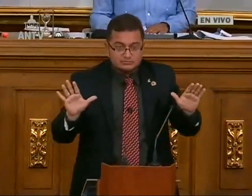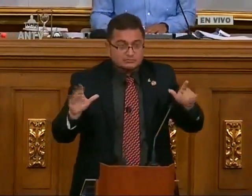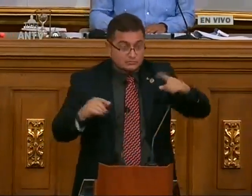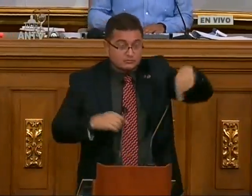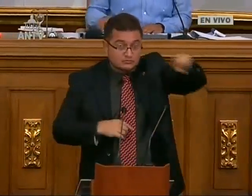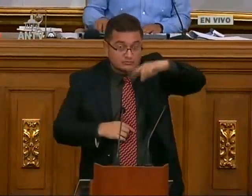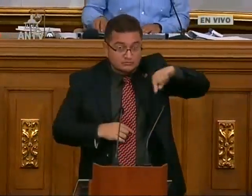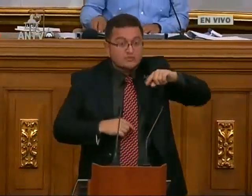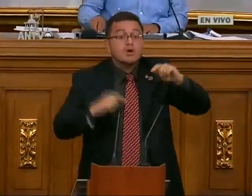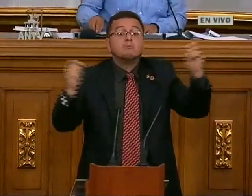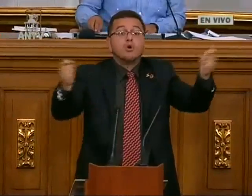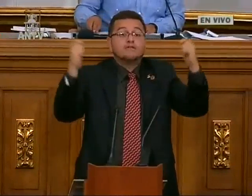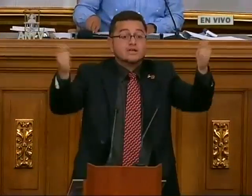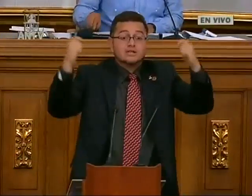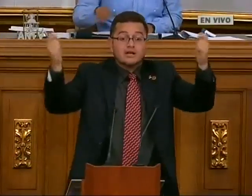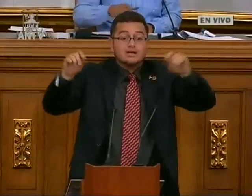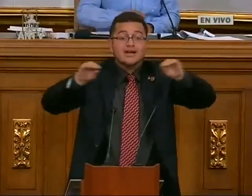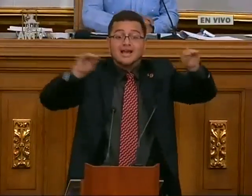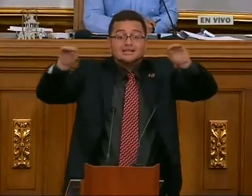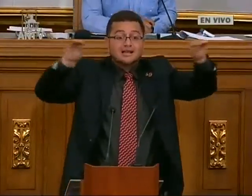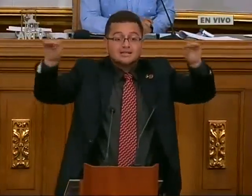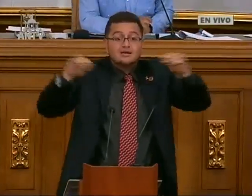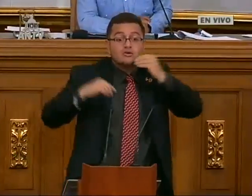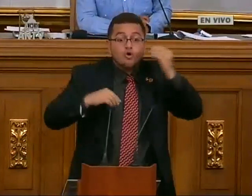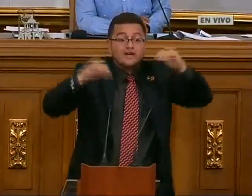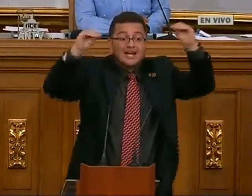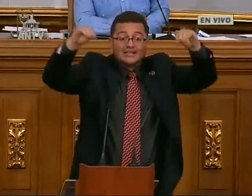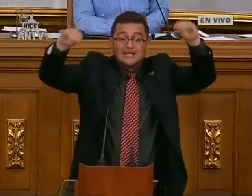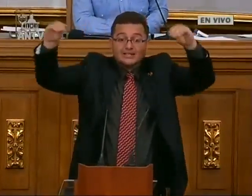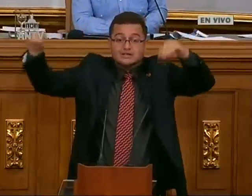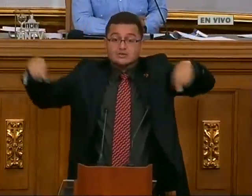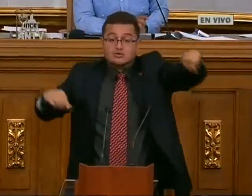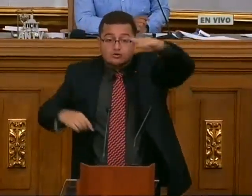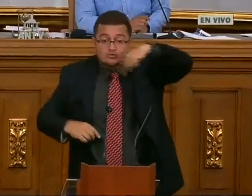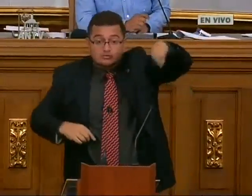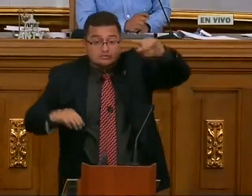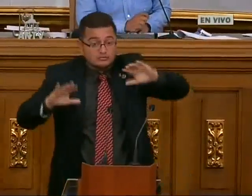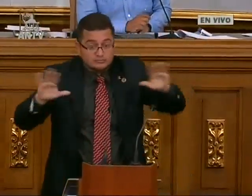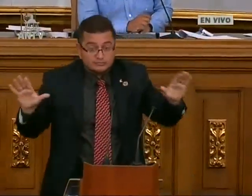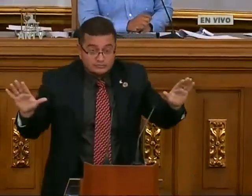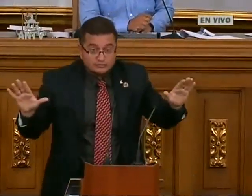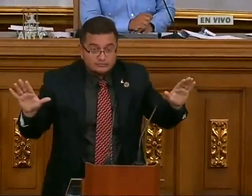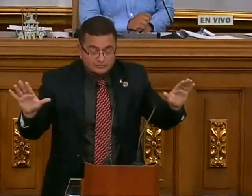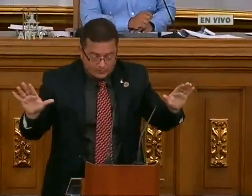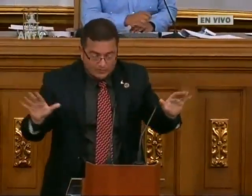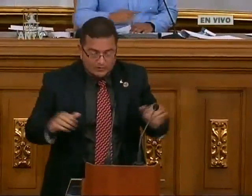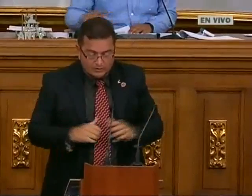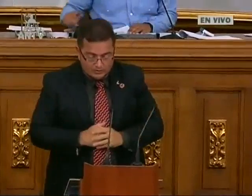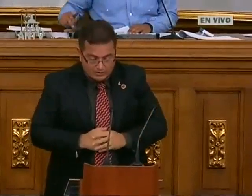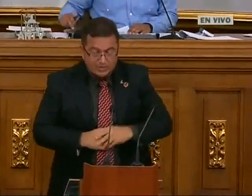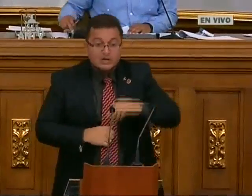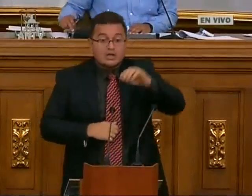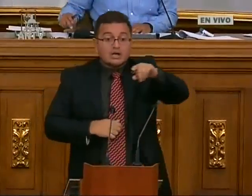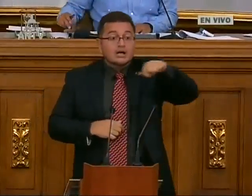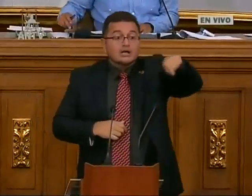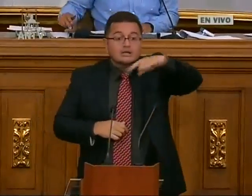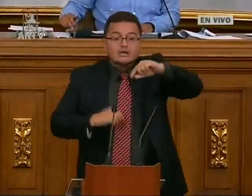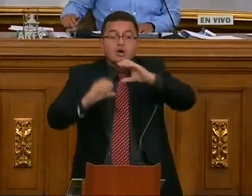personas con discapacidad auditiva. Y esto hay que darle divulgación a los jóvenes en diferentes espacios.